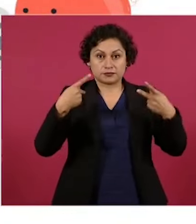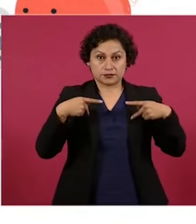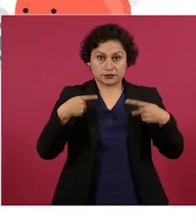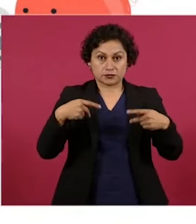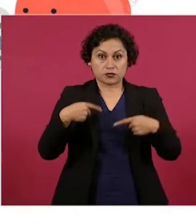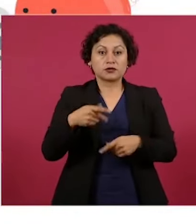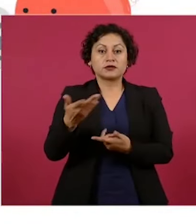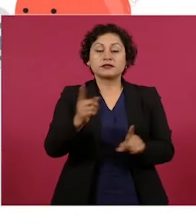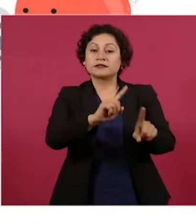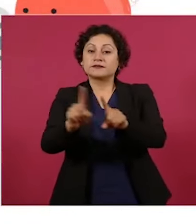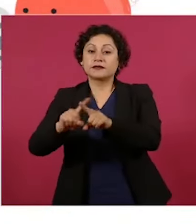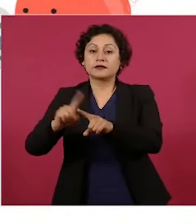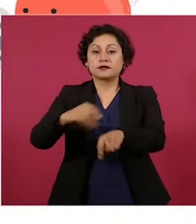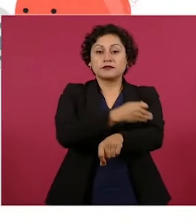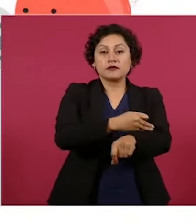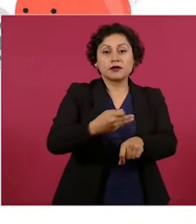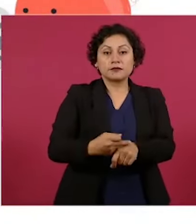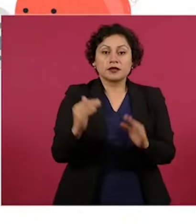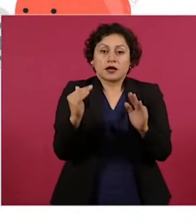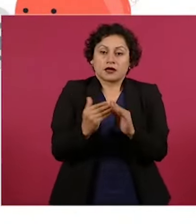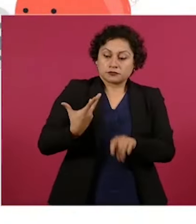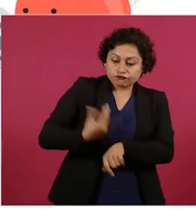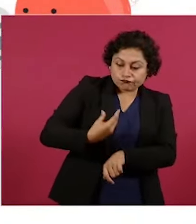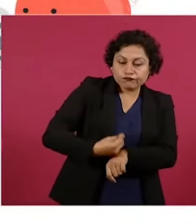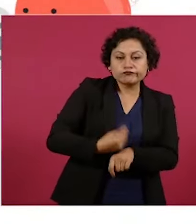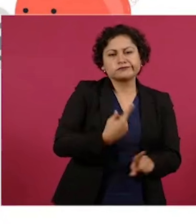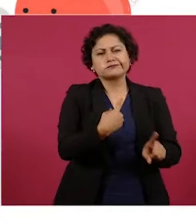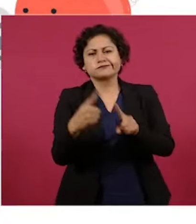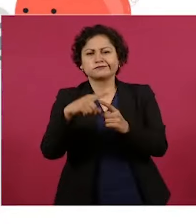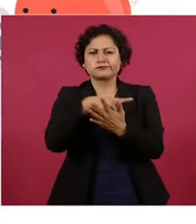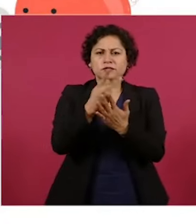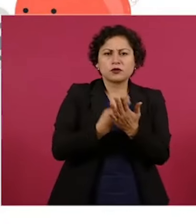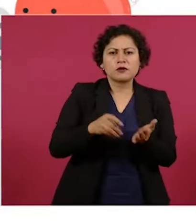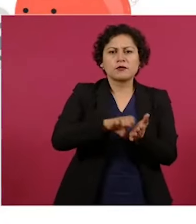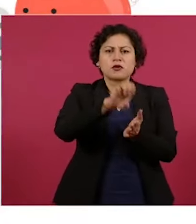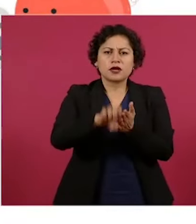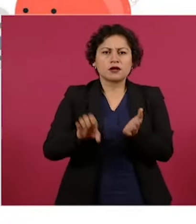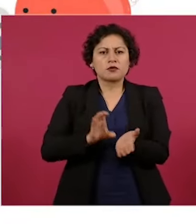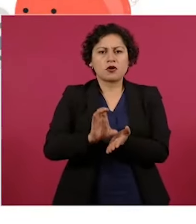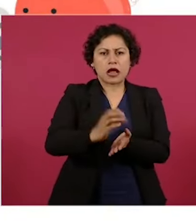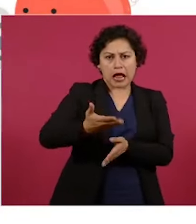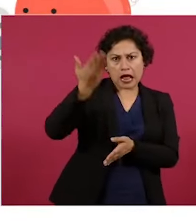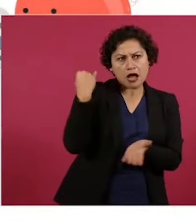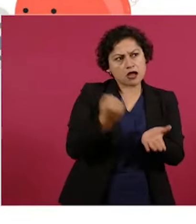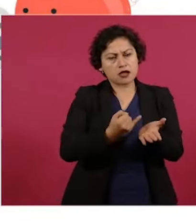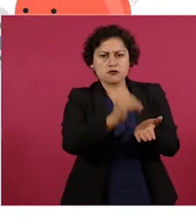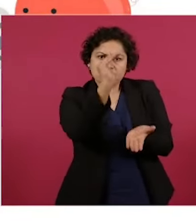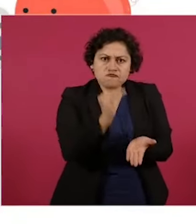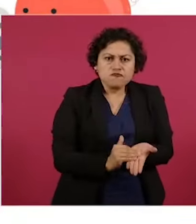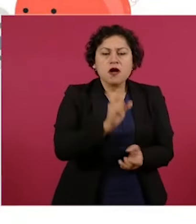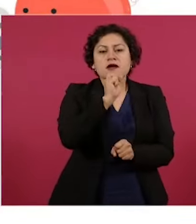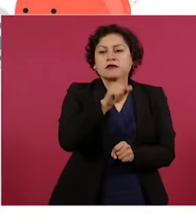a reestructurar sus créditos con distintos programas, con donaciones, bajar tasas de interés, hacerles estudios socioeconómicos para que